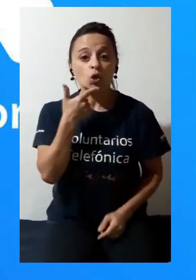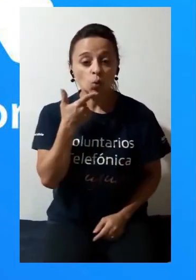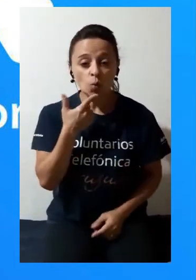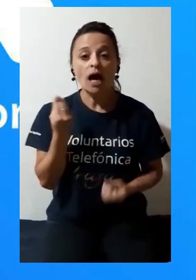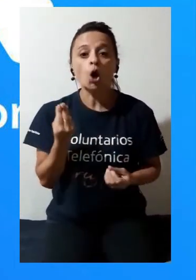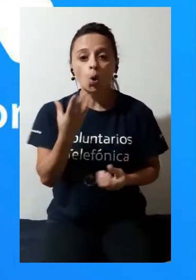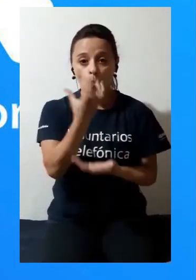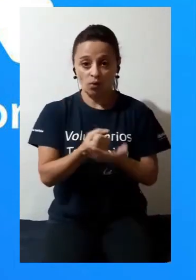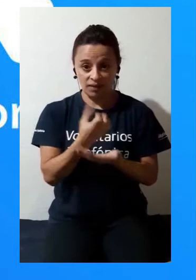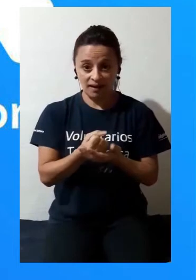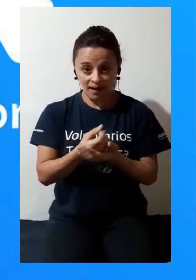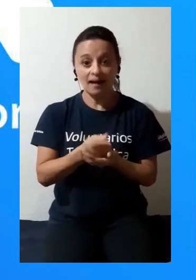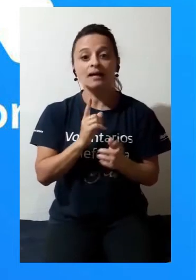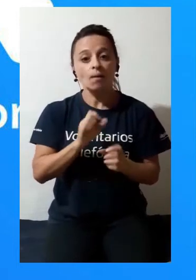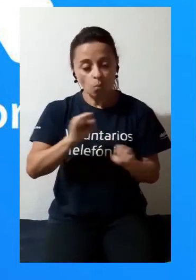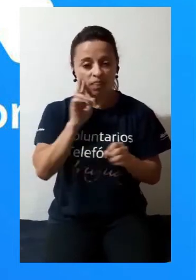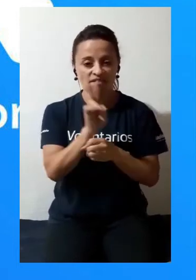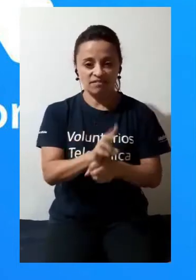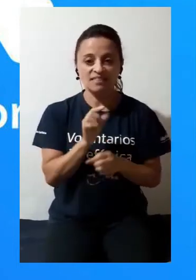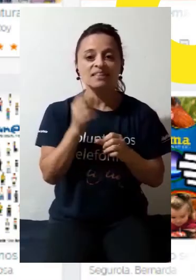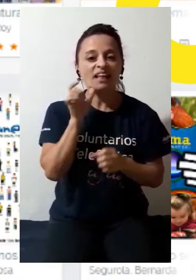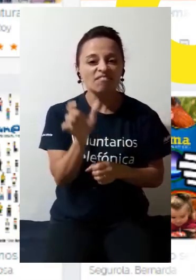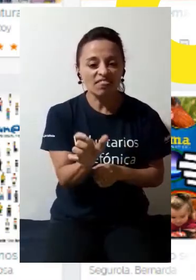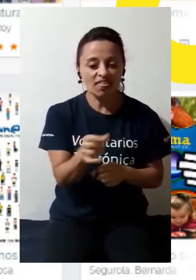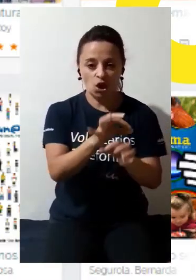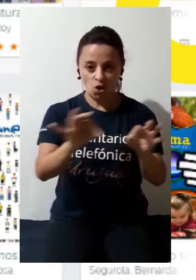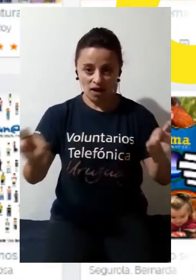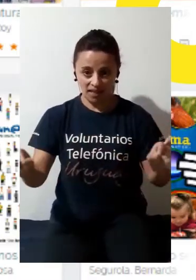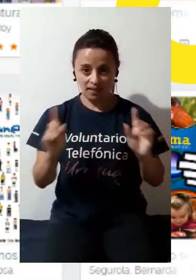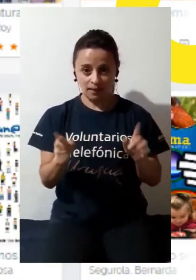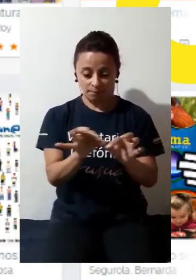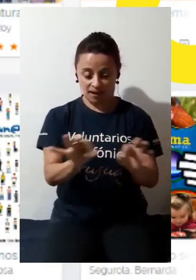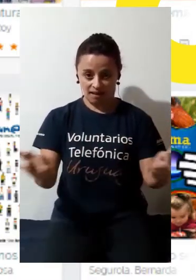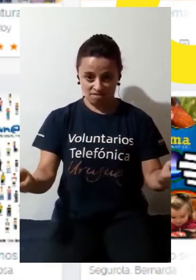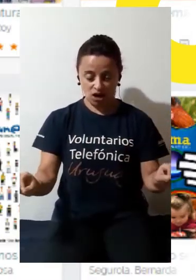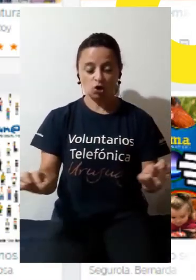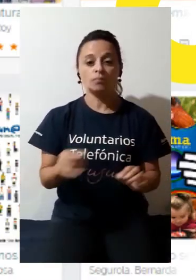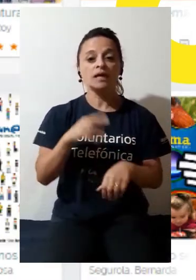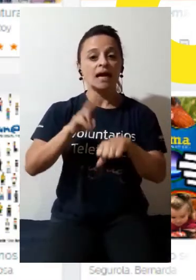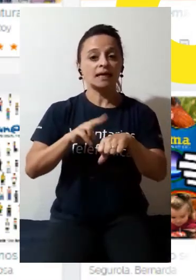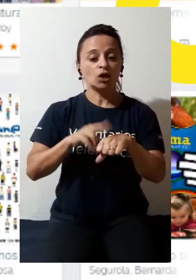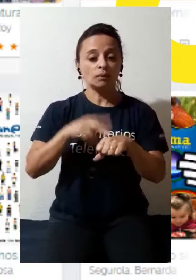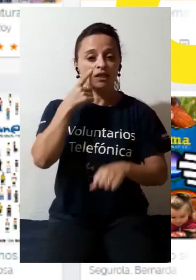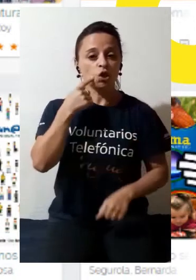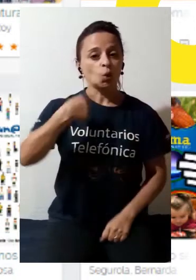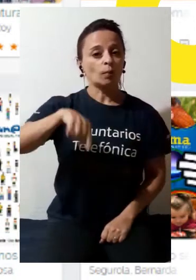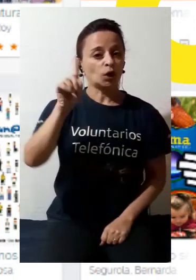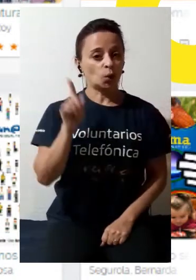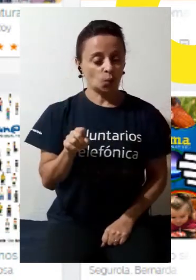el video que hice sobre esto. Encuentren el link en la descripción. Recomendación número 1. Comenzaremos por